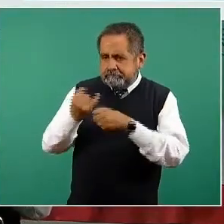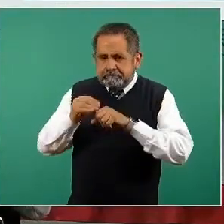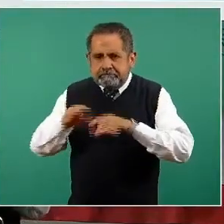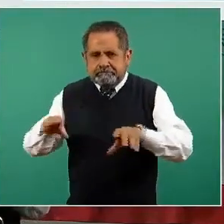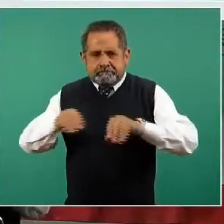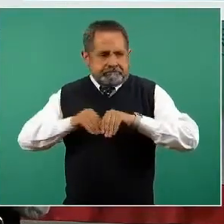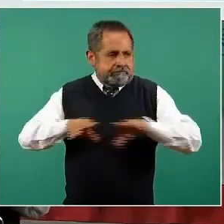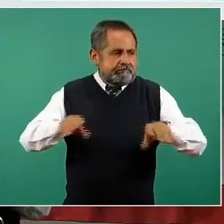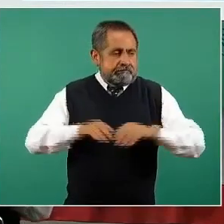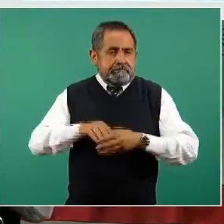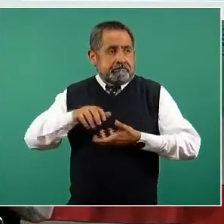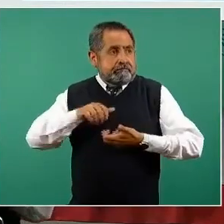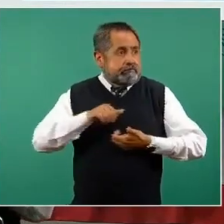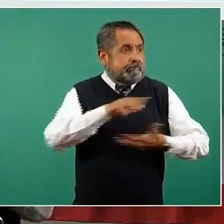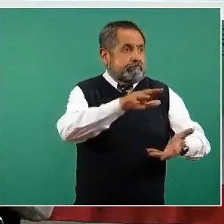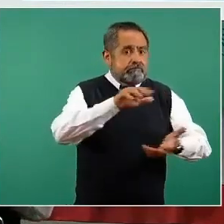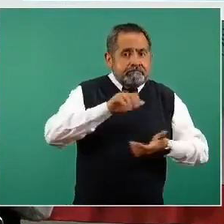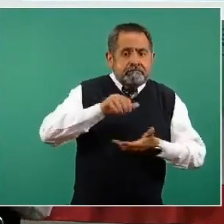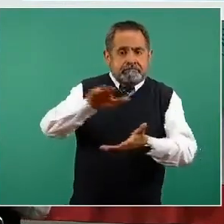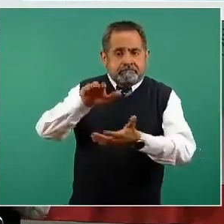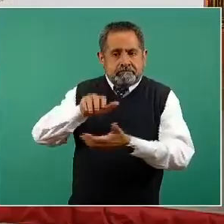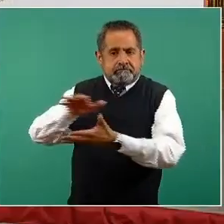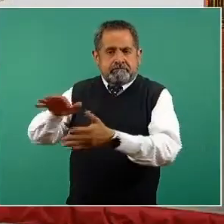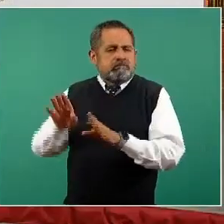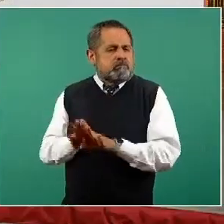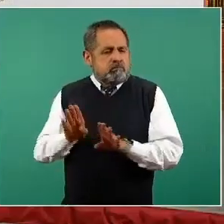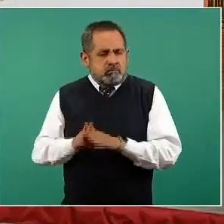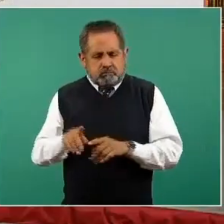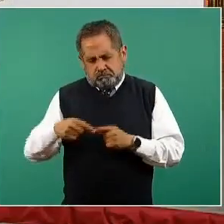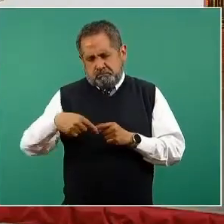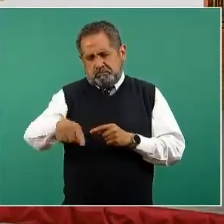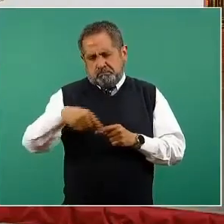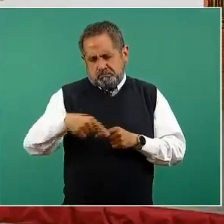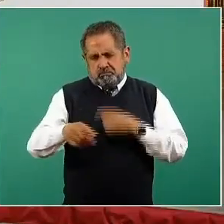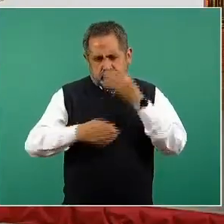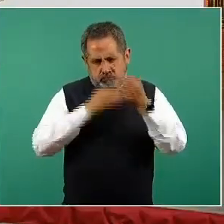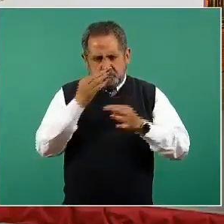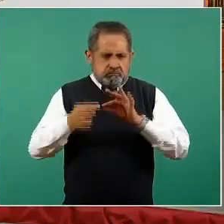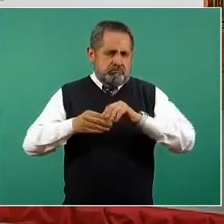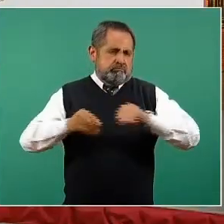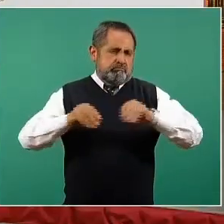nacional y en toda esta estrategia de vacunación en México.